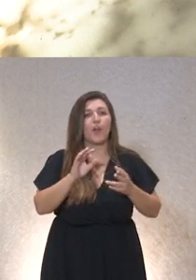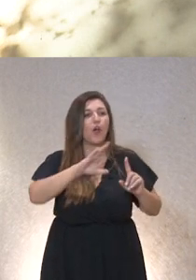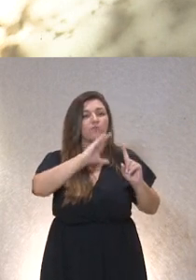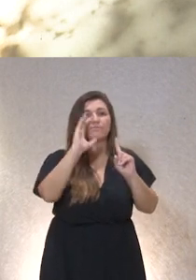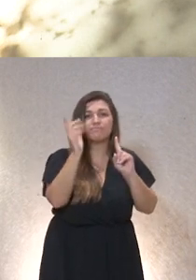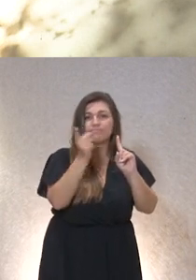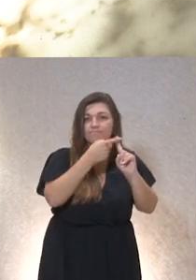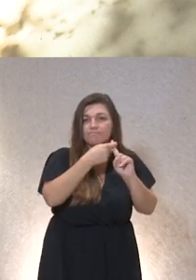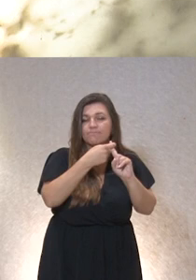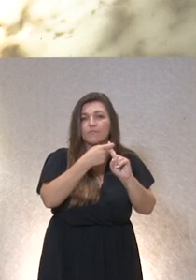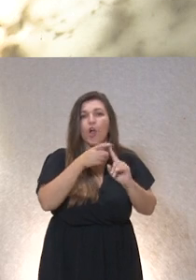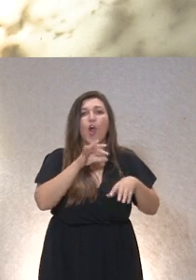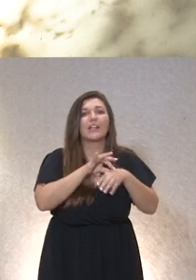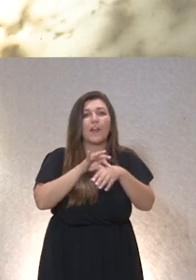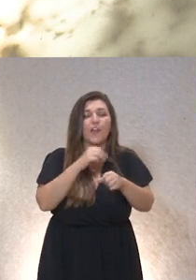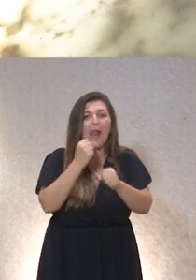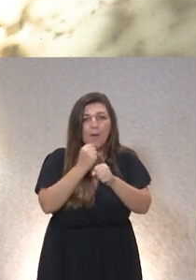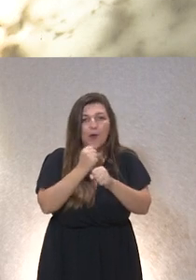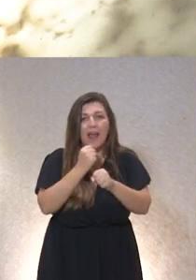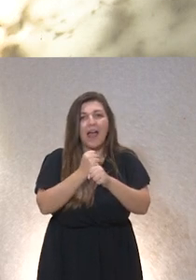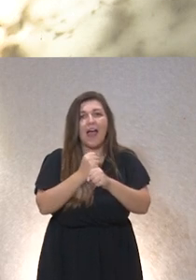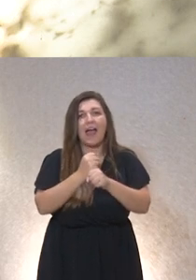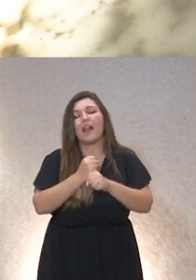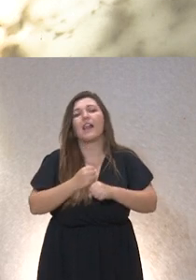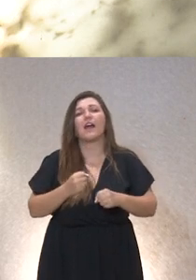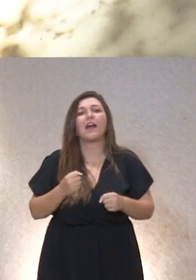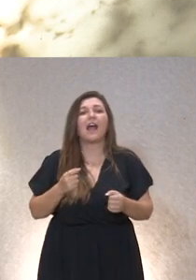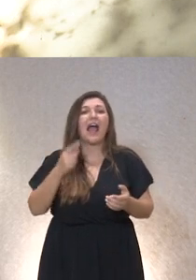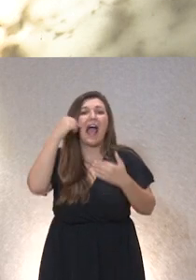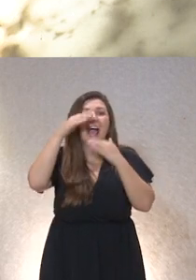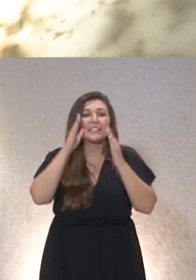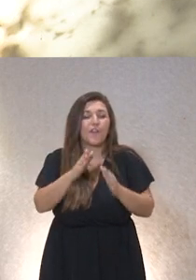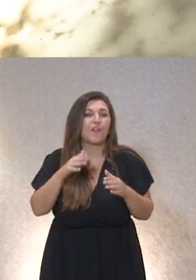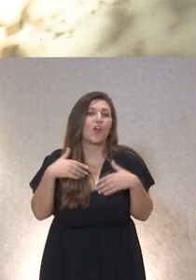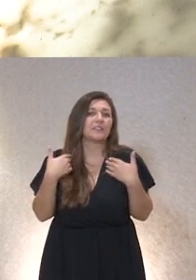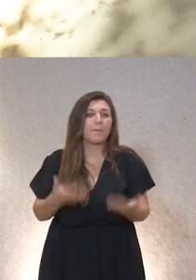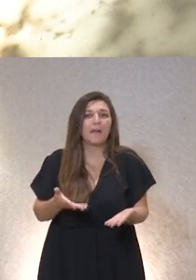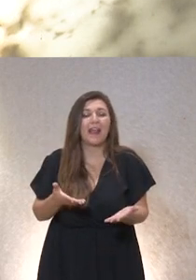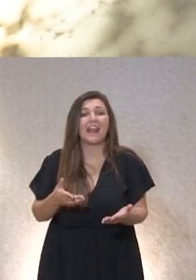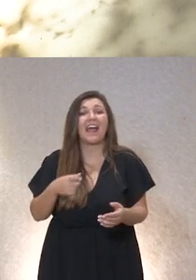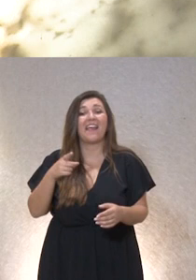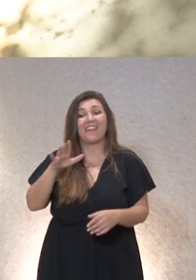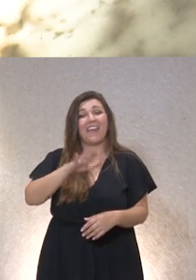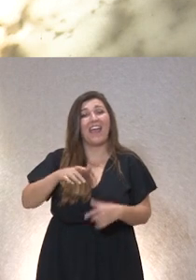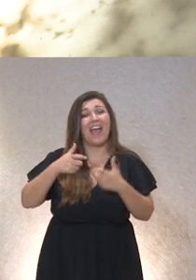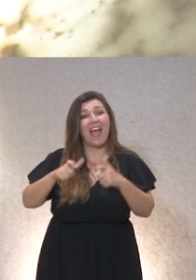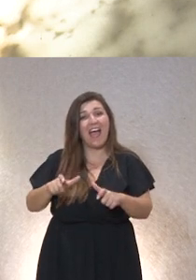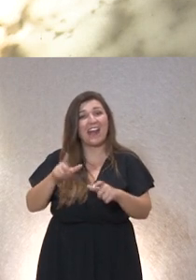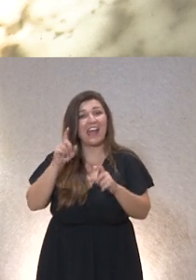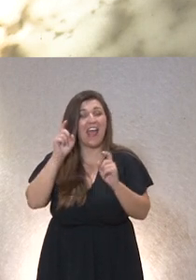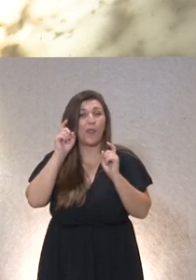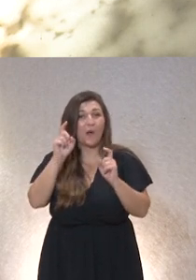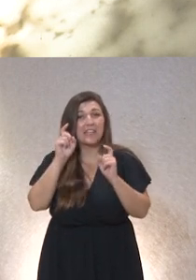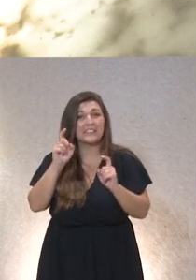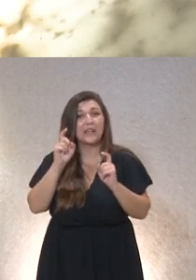servicios de orientación laboral atención temprana entre otros en el área educativa tenemos servicios de